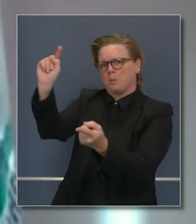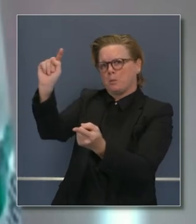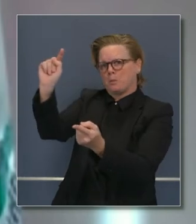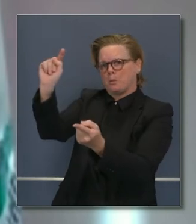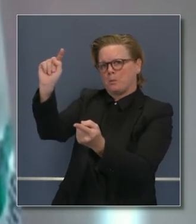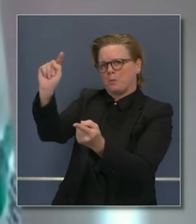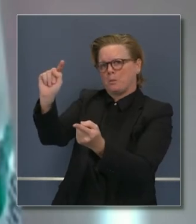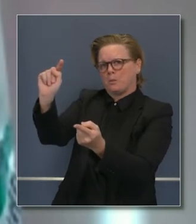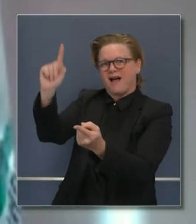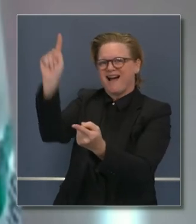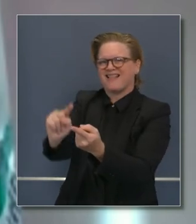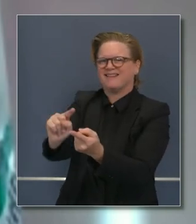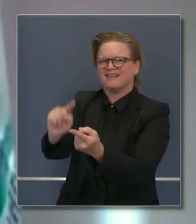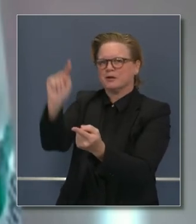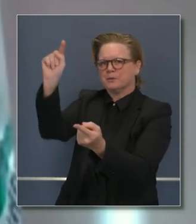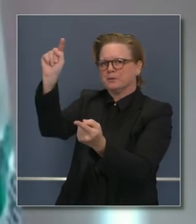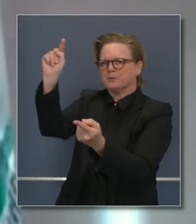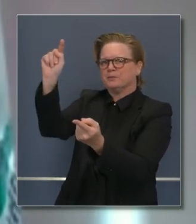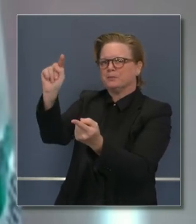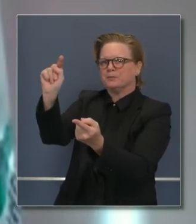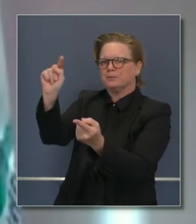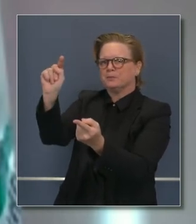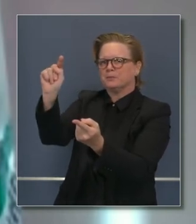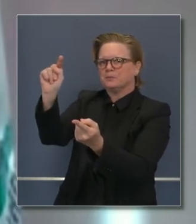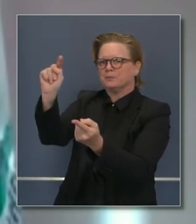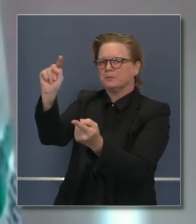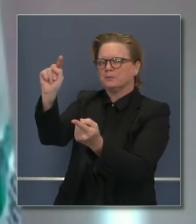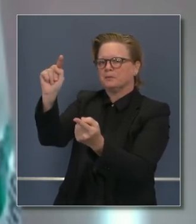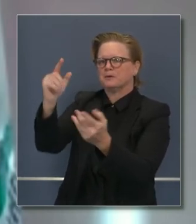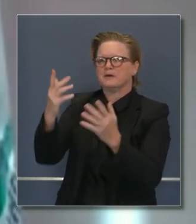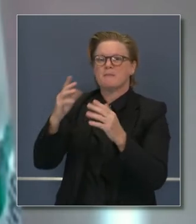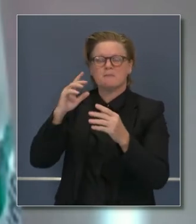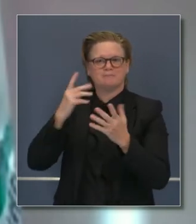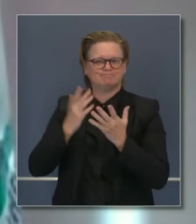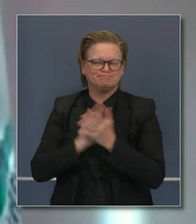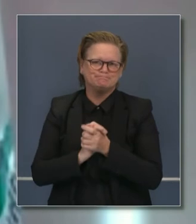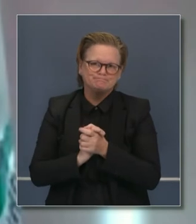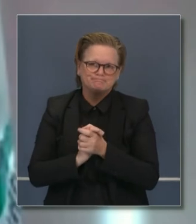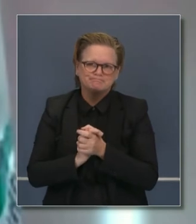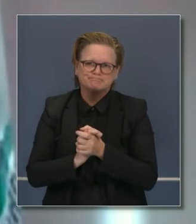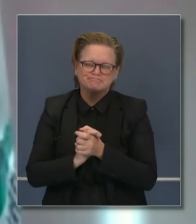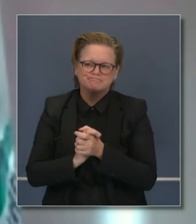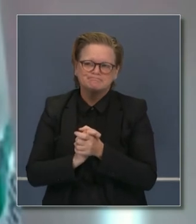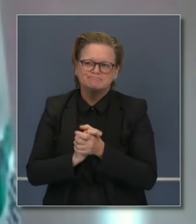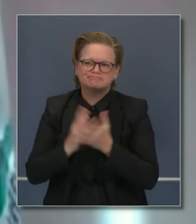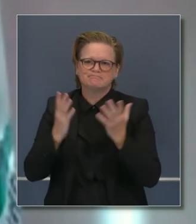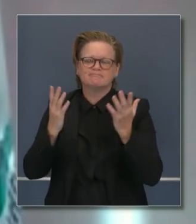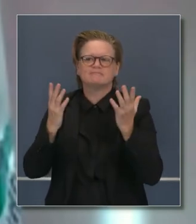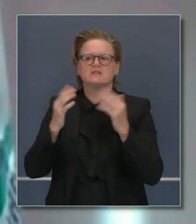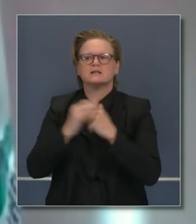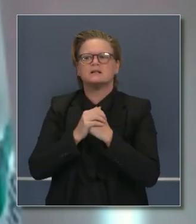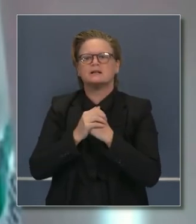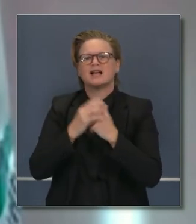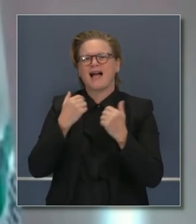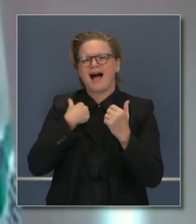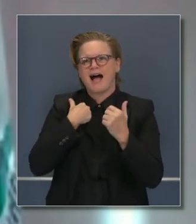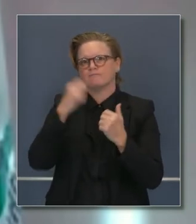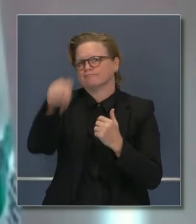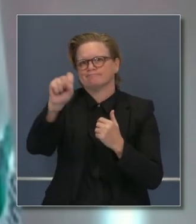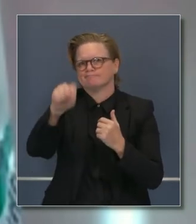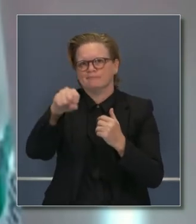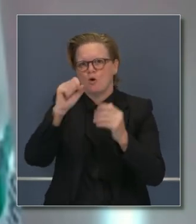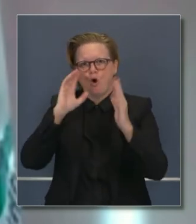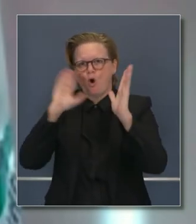reducción breve, pero nada demasiado considerable. Por supuesto que tenemos esperanzas y queríamos ver